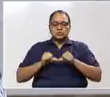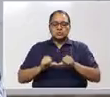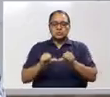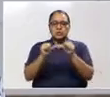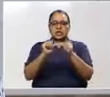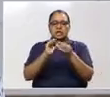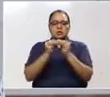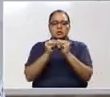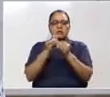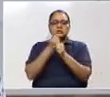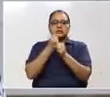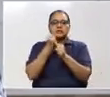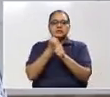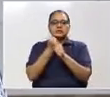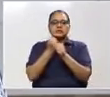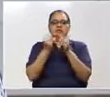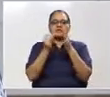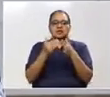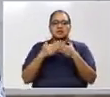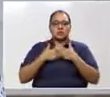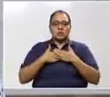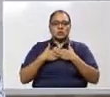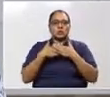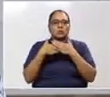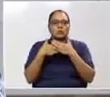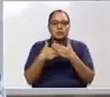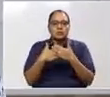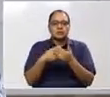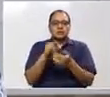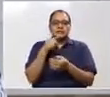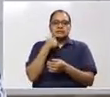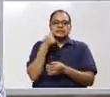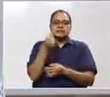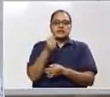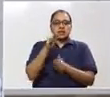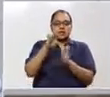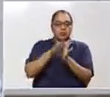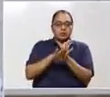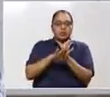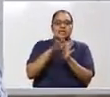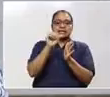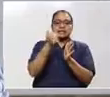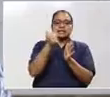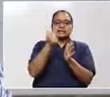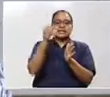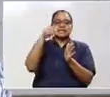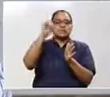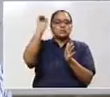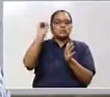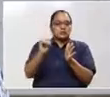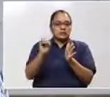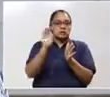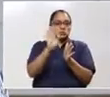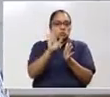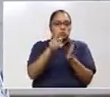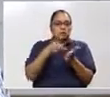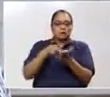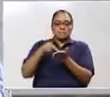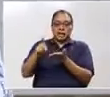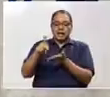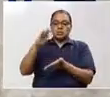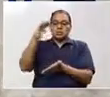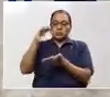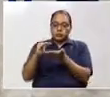número de empleos se está poniendo a disposición. Repito, y es que se les reconocerá 10% adicional